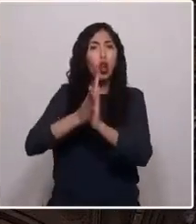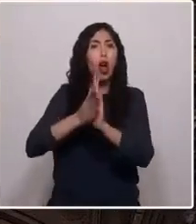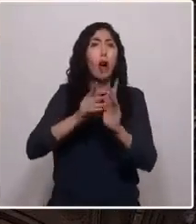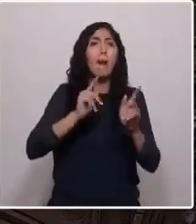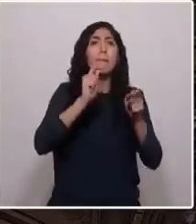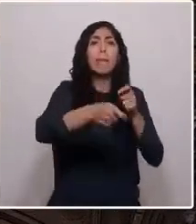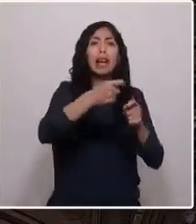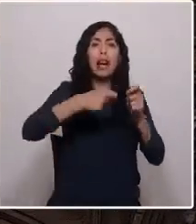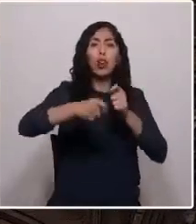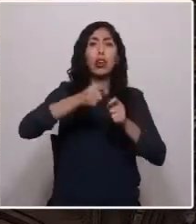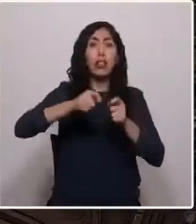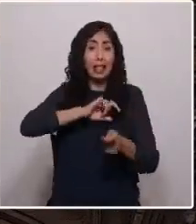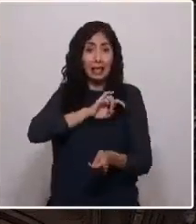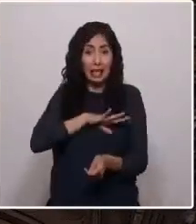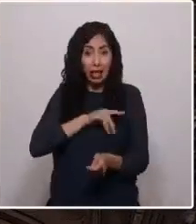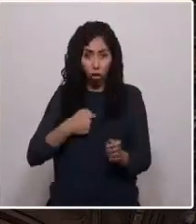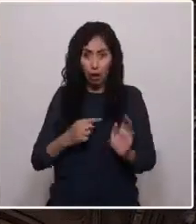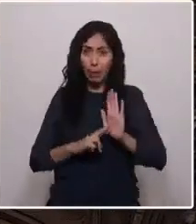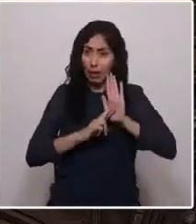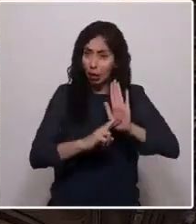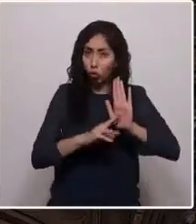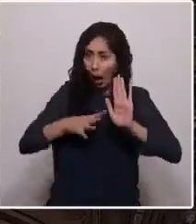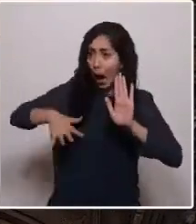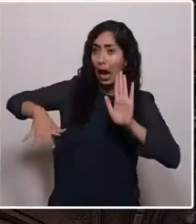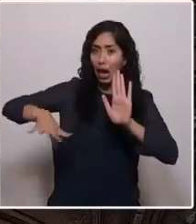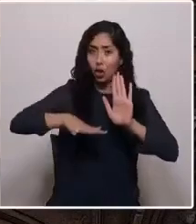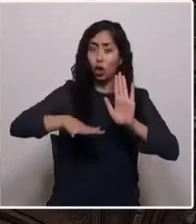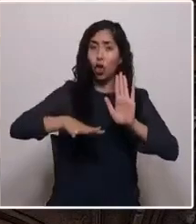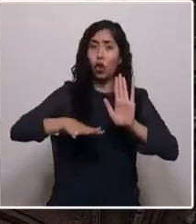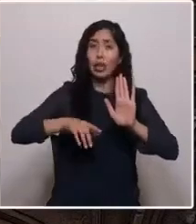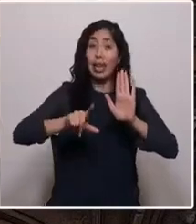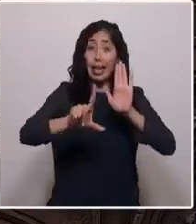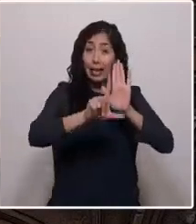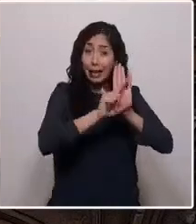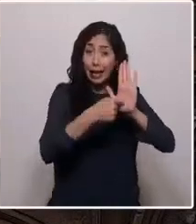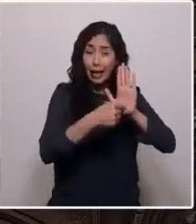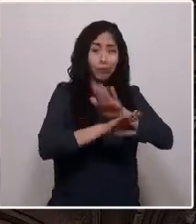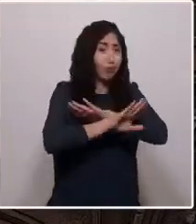poner término a esta irregularidad jurídica.